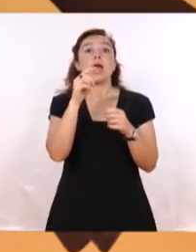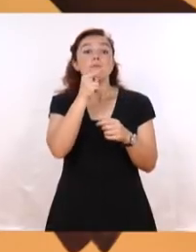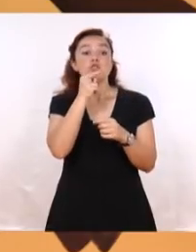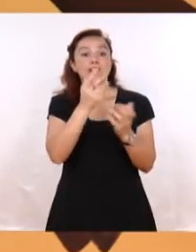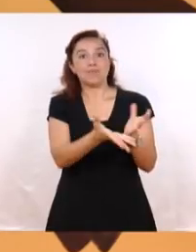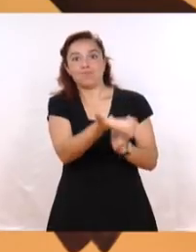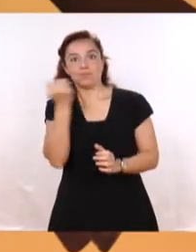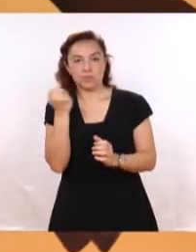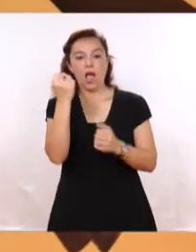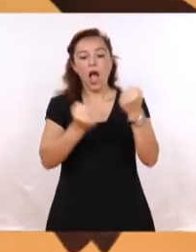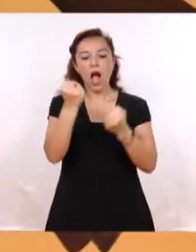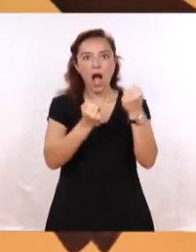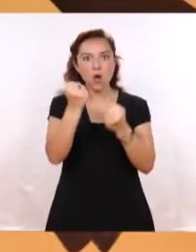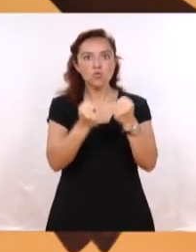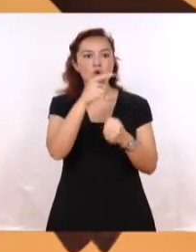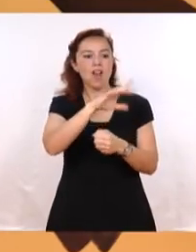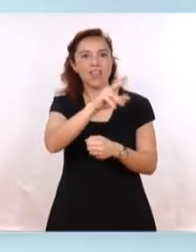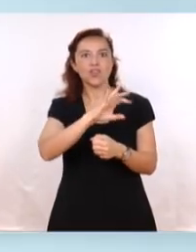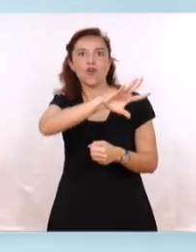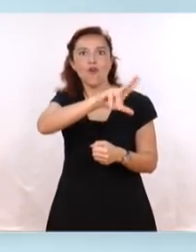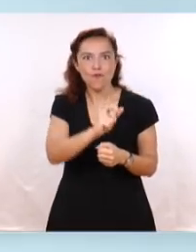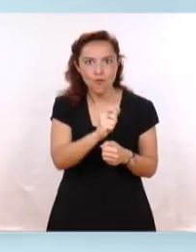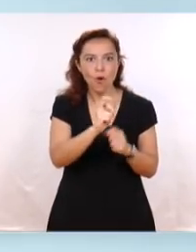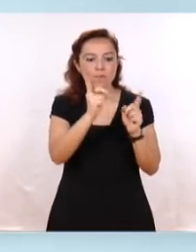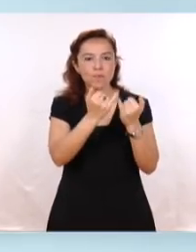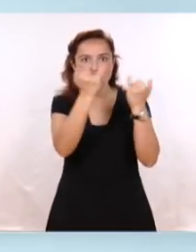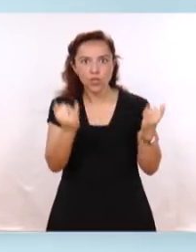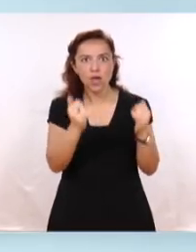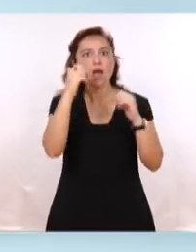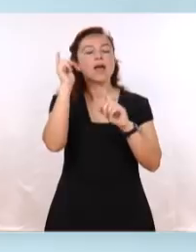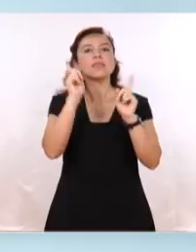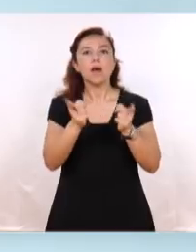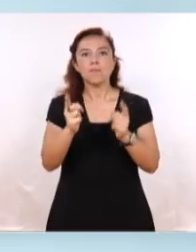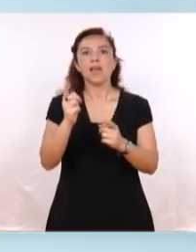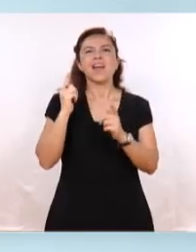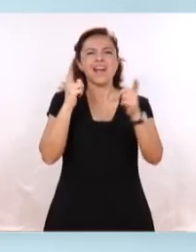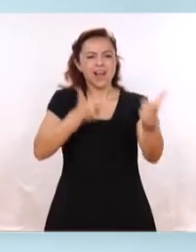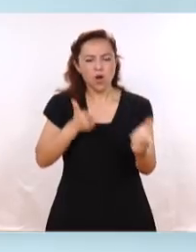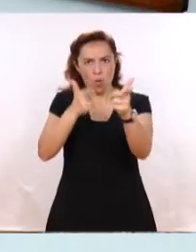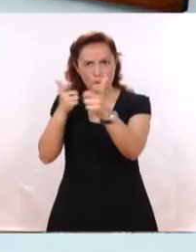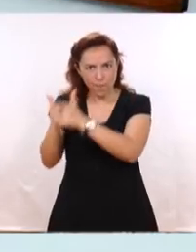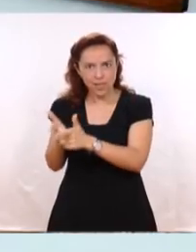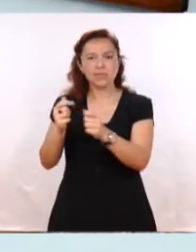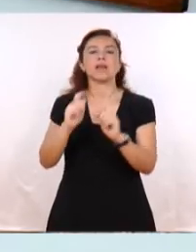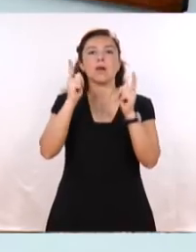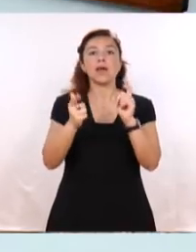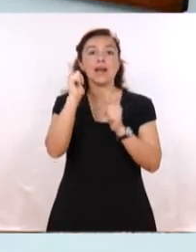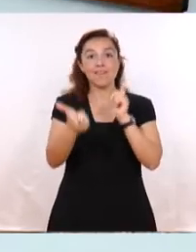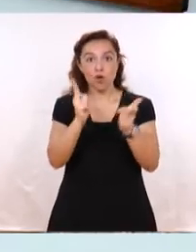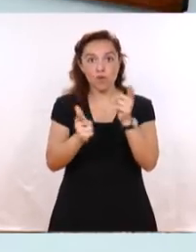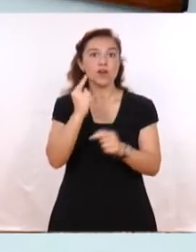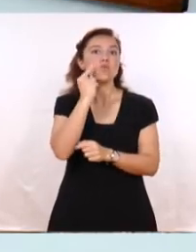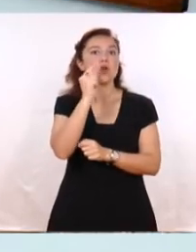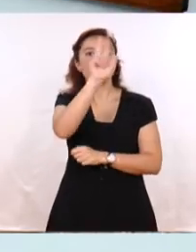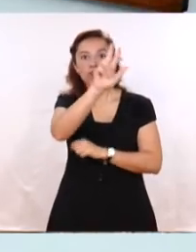Sentra Que había sido robado esa misma jornada E incautaron tres escopetas calibre 16 Una carabina y dos revolveres calibre 38